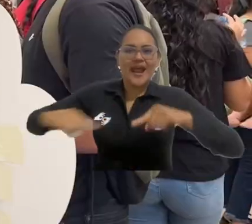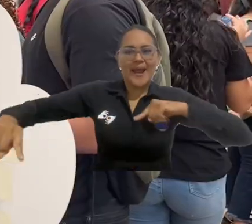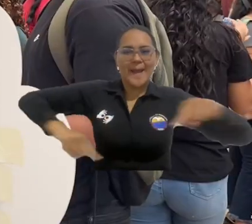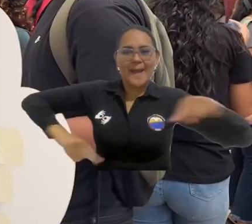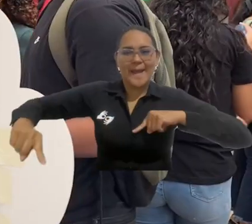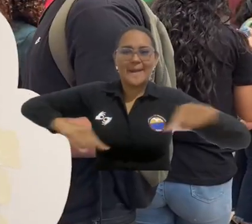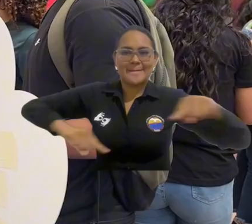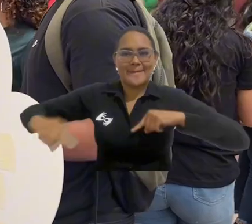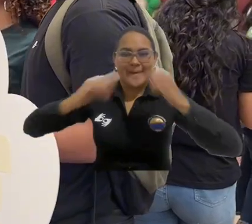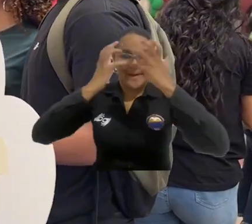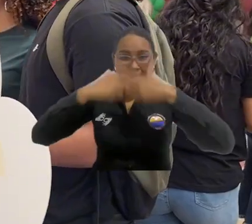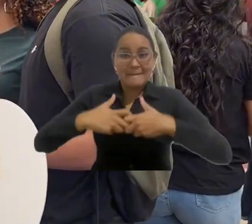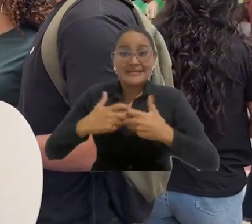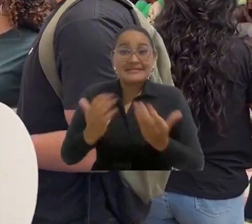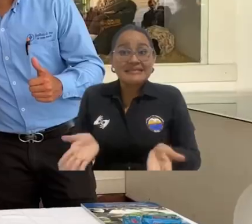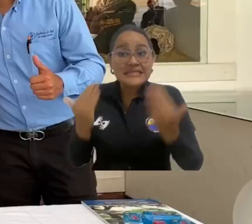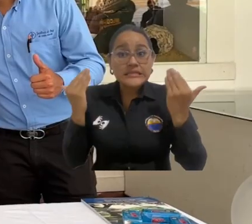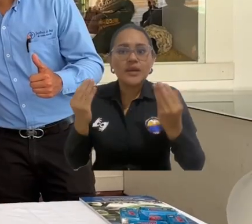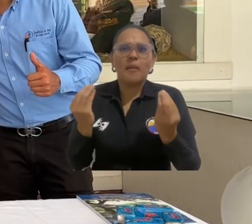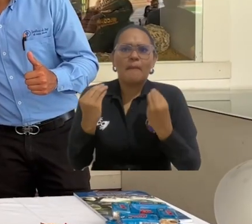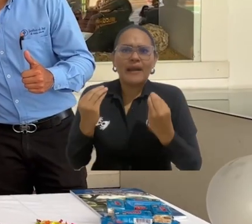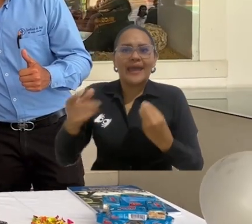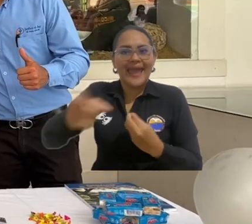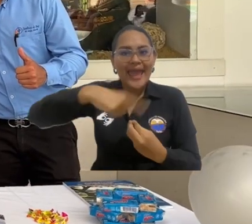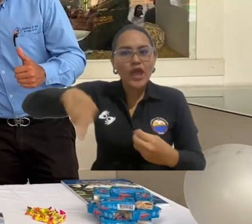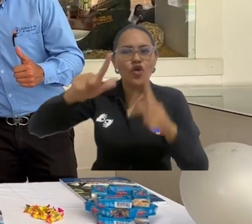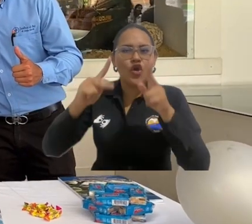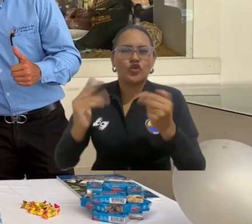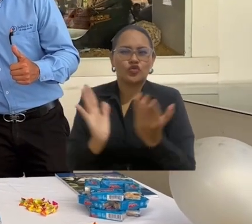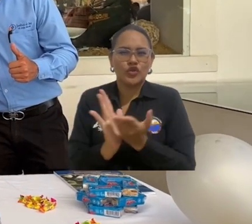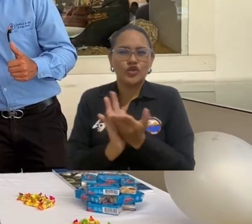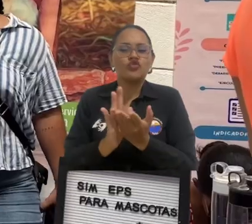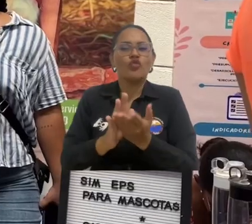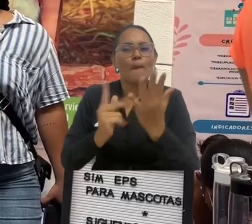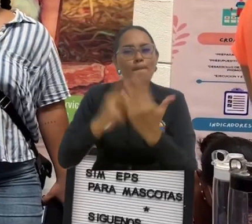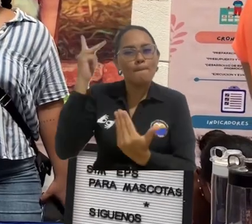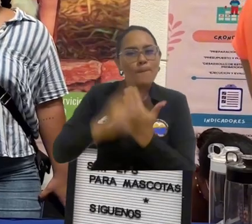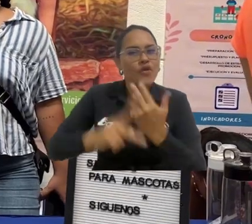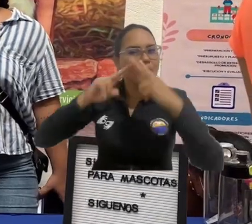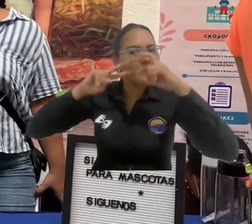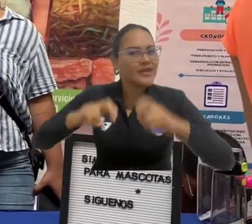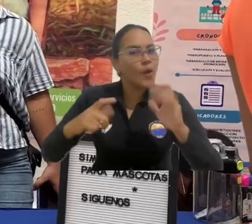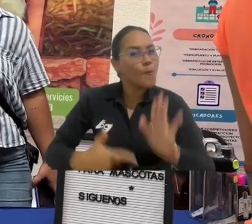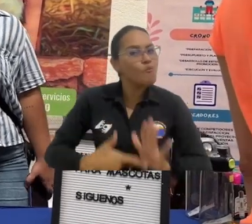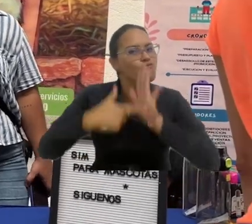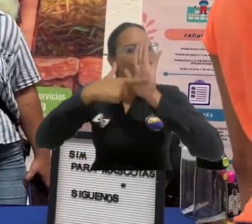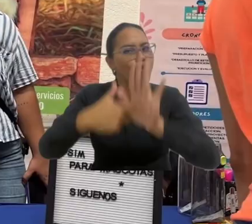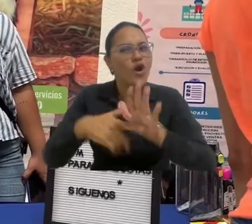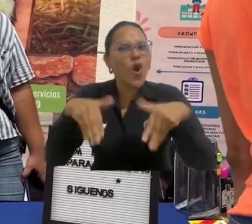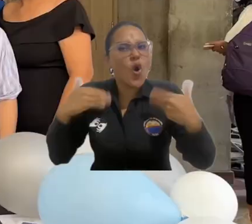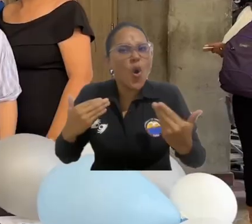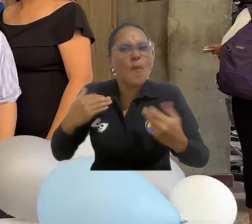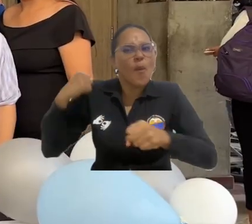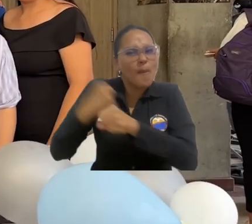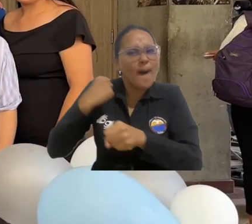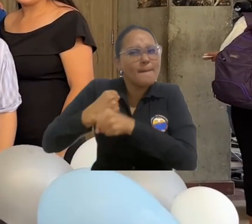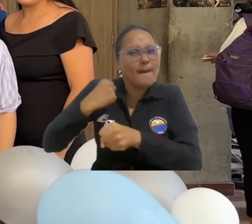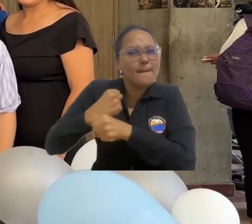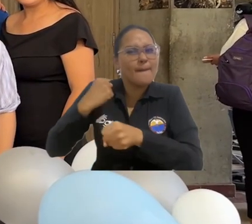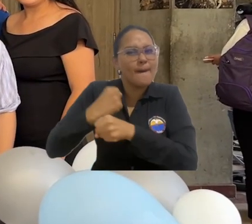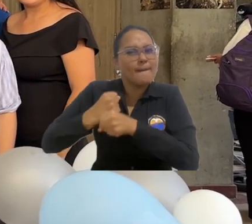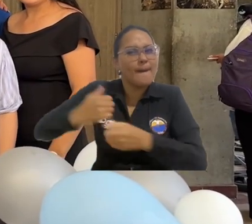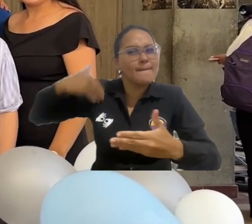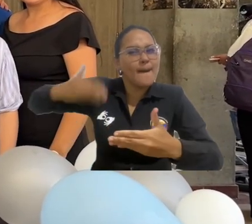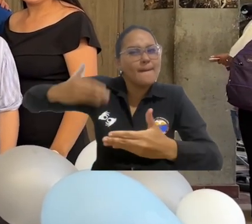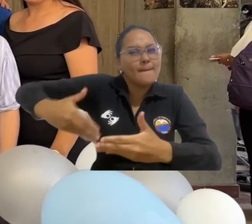de Empresas se convirtió en un espacio para que los estudiantes que adelantan sus proyectos de investigación presentaran los resultados de ese trabajo que